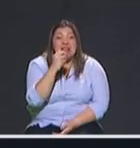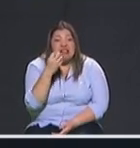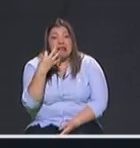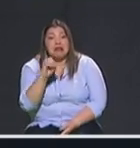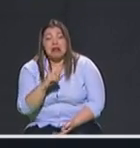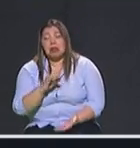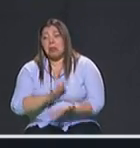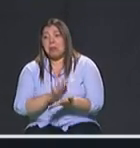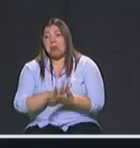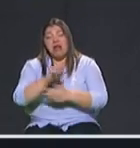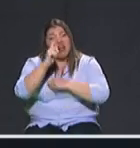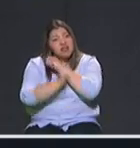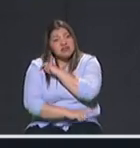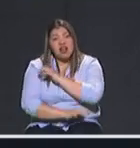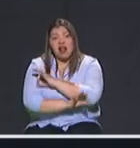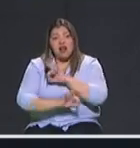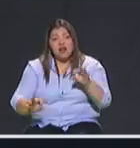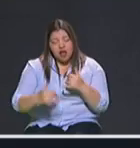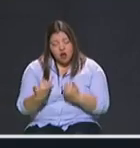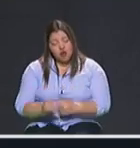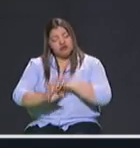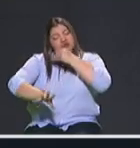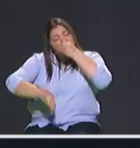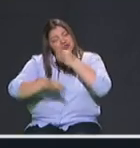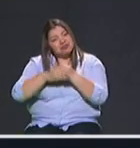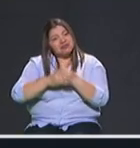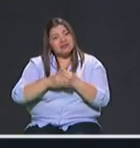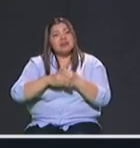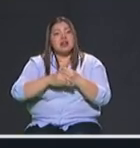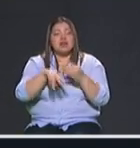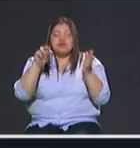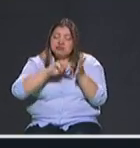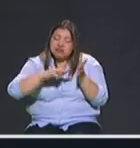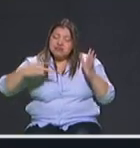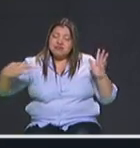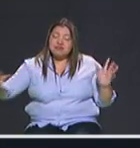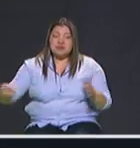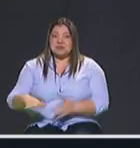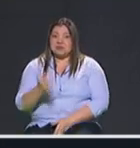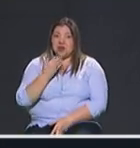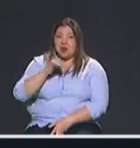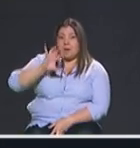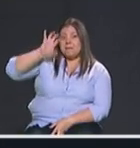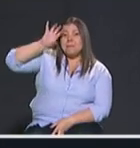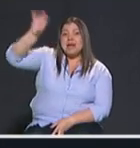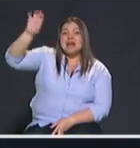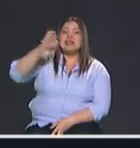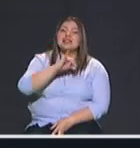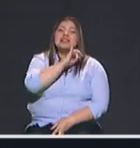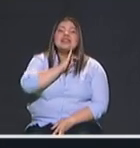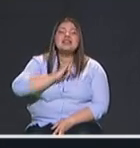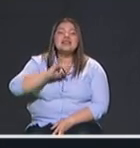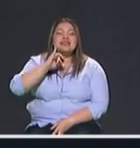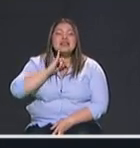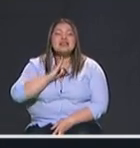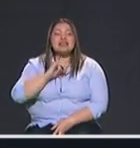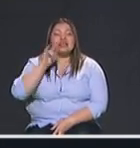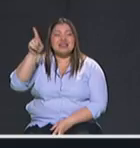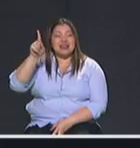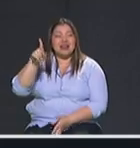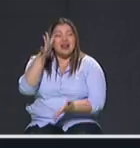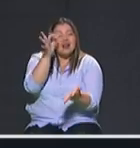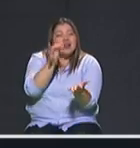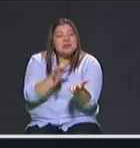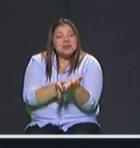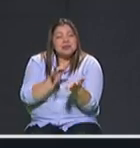es una de esas tecnologías hoy utilizada en Tel Aviv que lo que hace es que filma o graba en tiempo real todas las calles para Medellín grabaría el